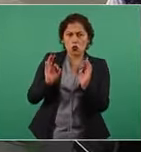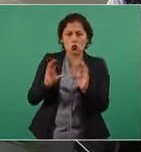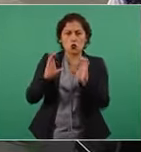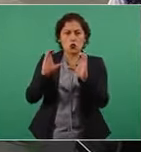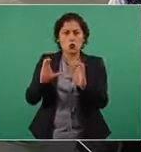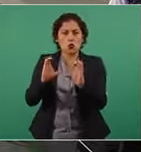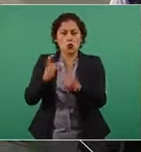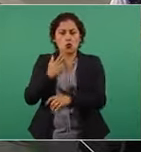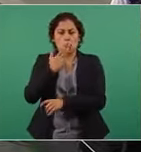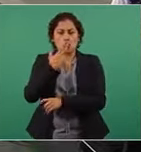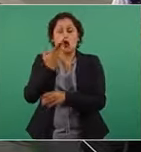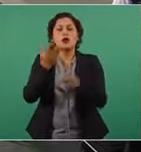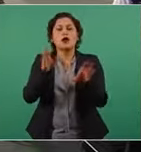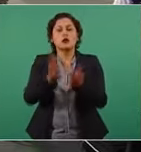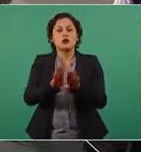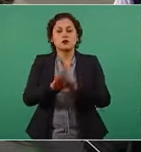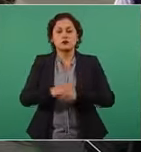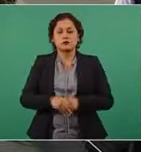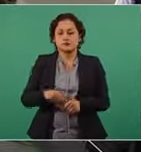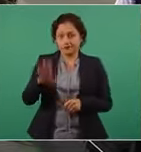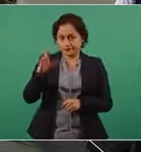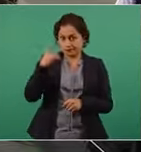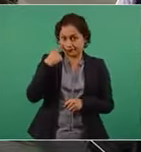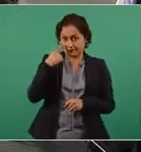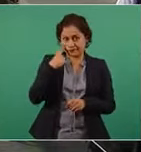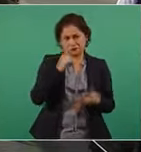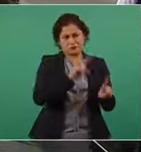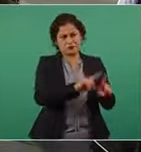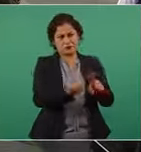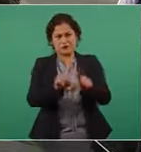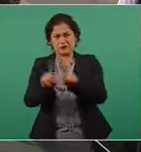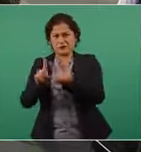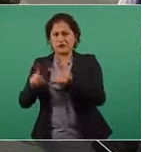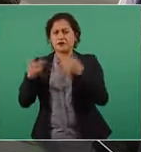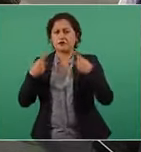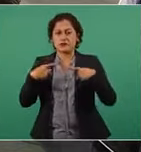la función pública,